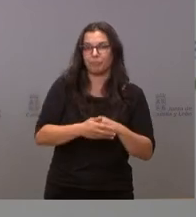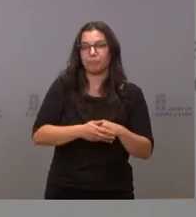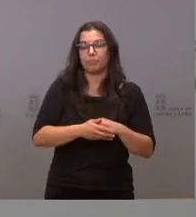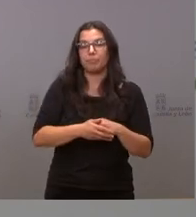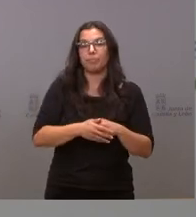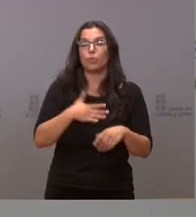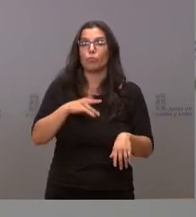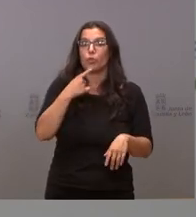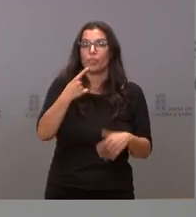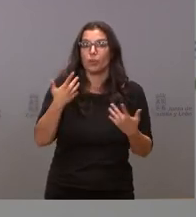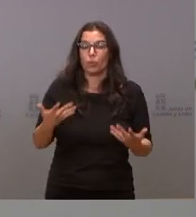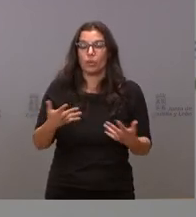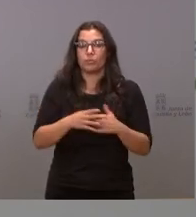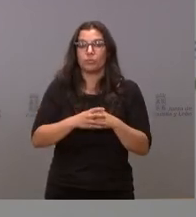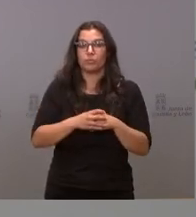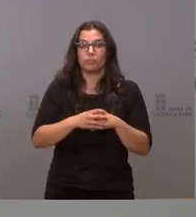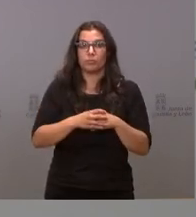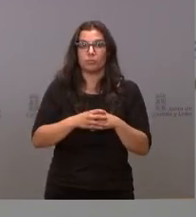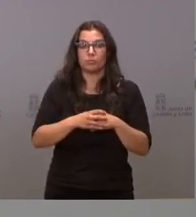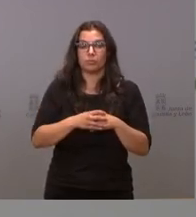decir es que la media